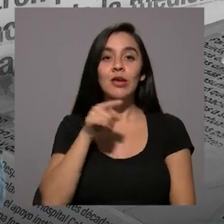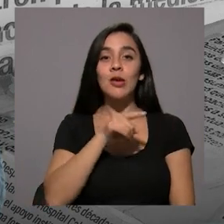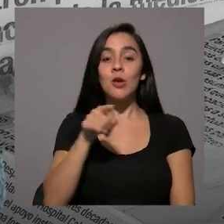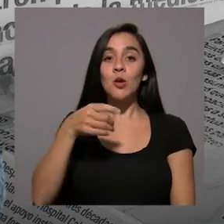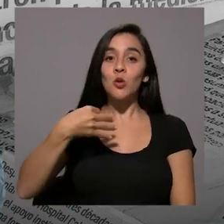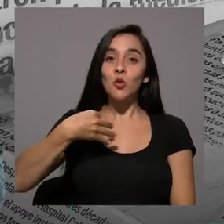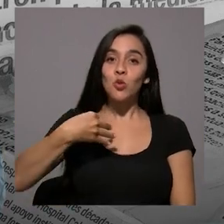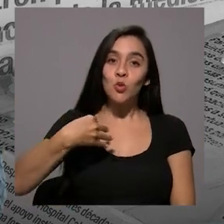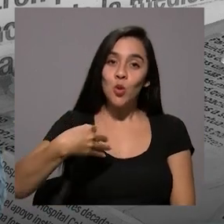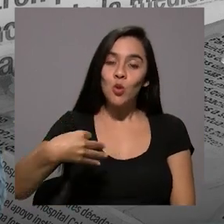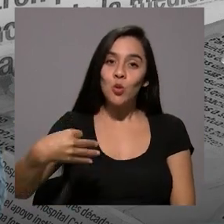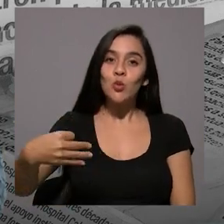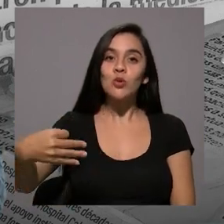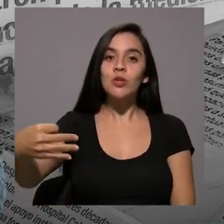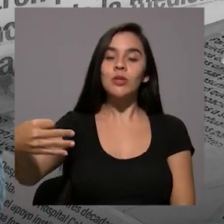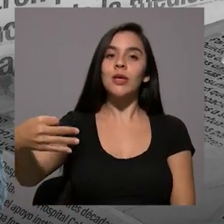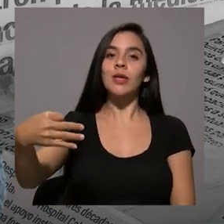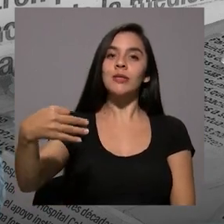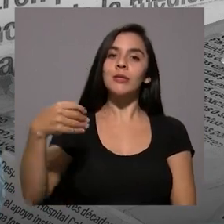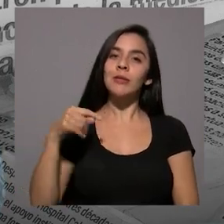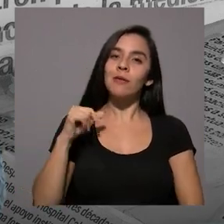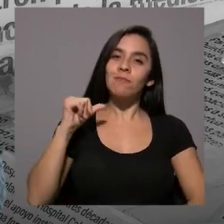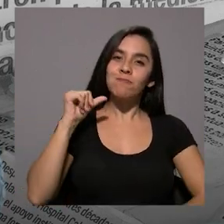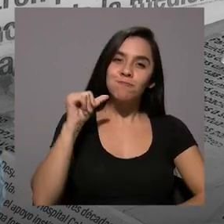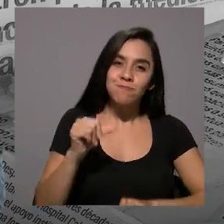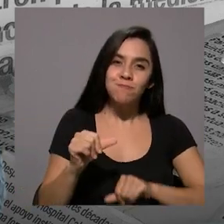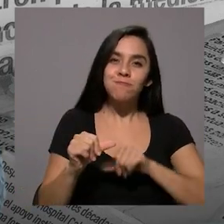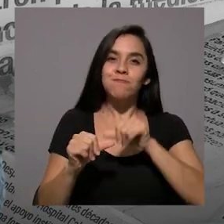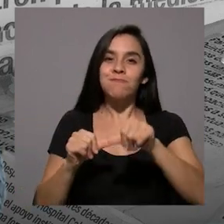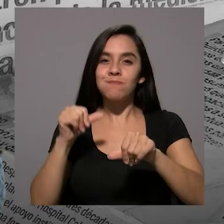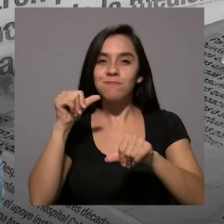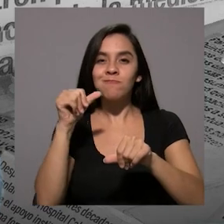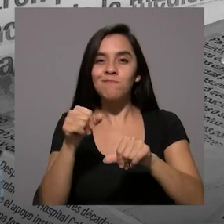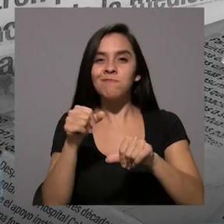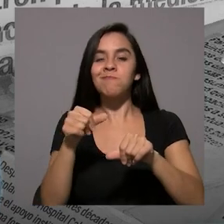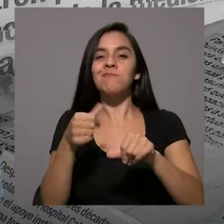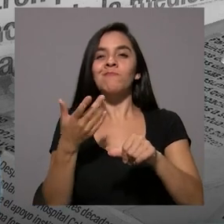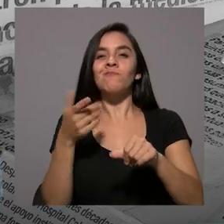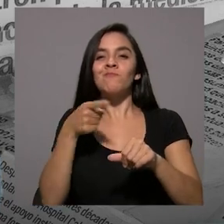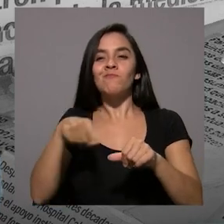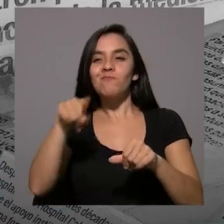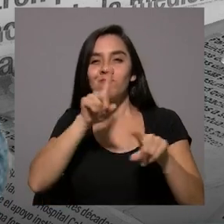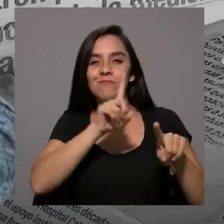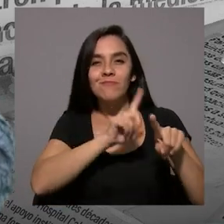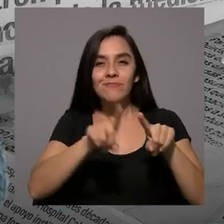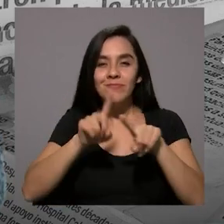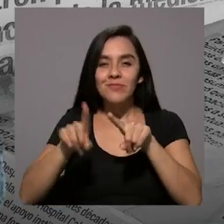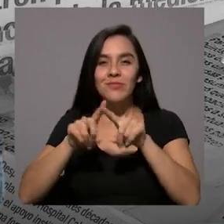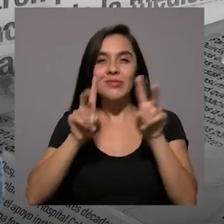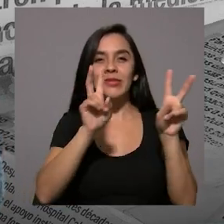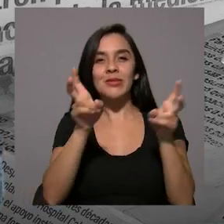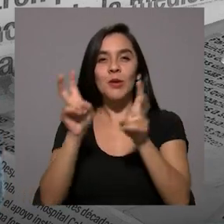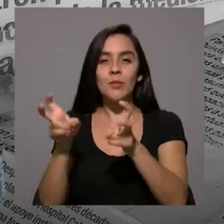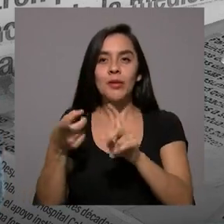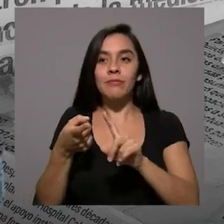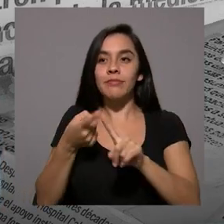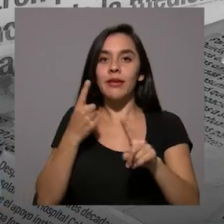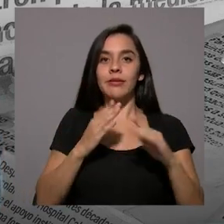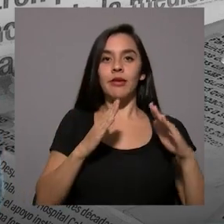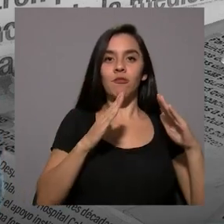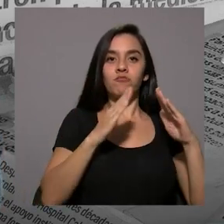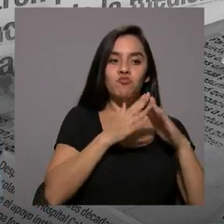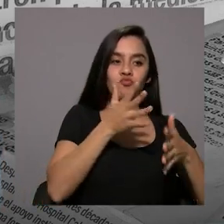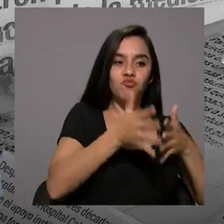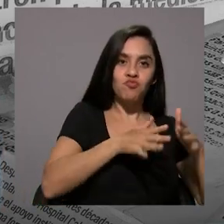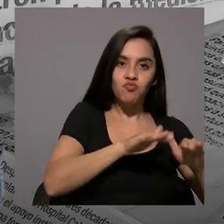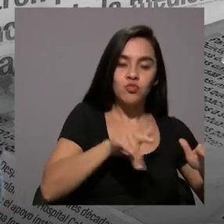los días batallan con lo que es lidiar con diferentes aspectos, desde estar en